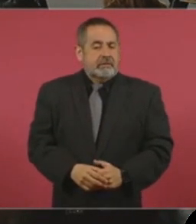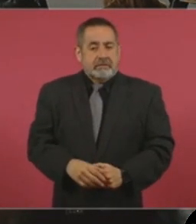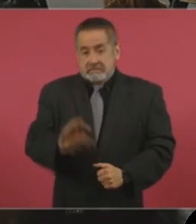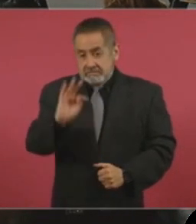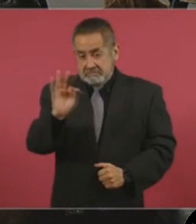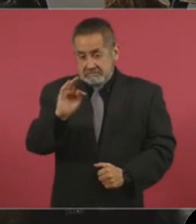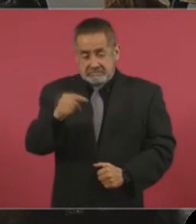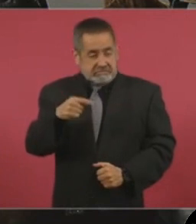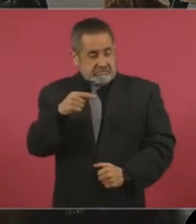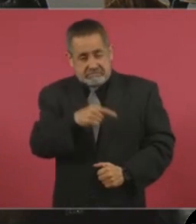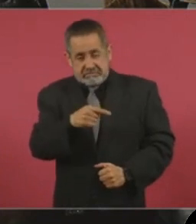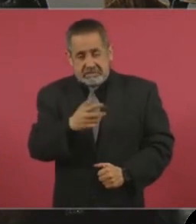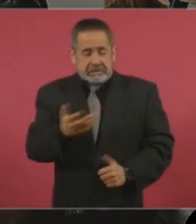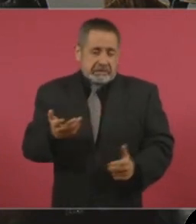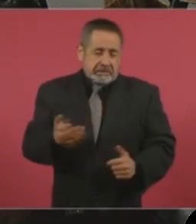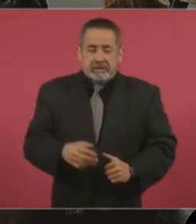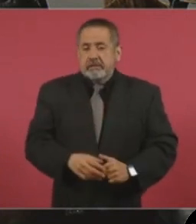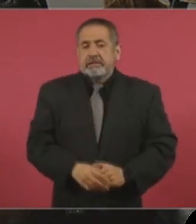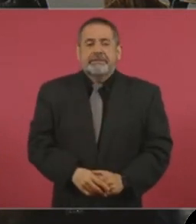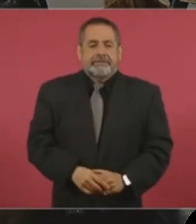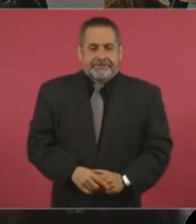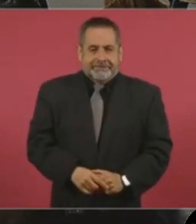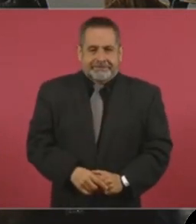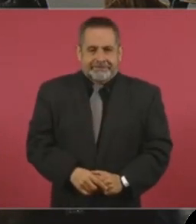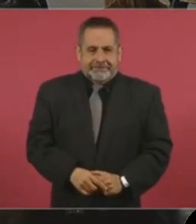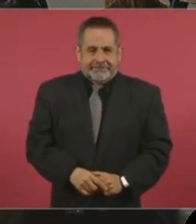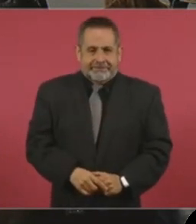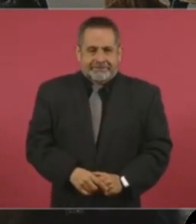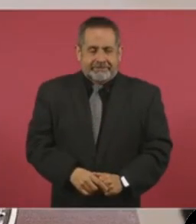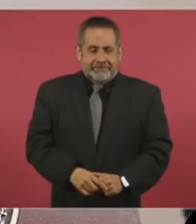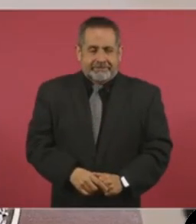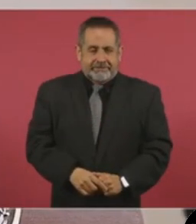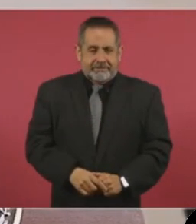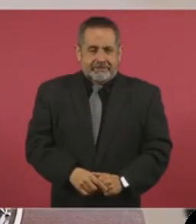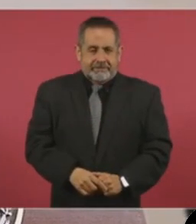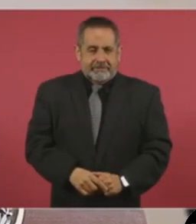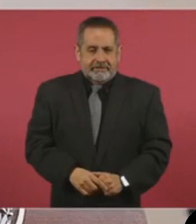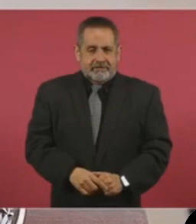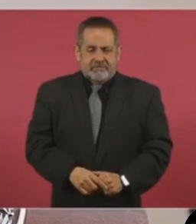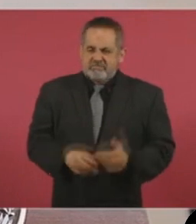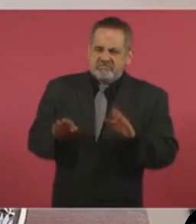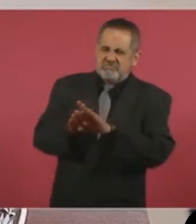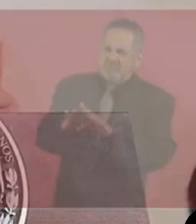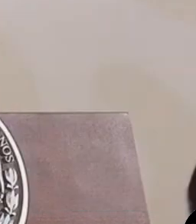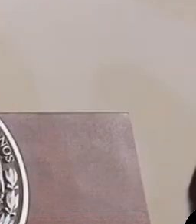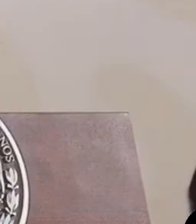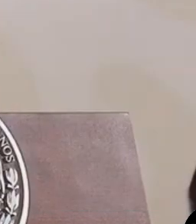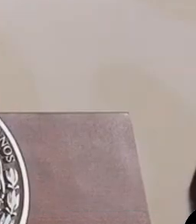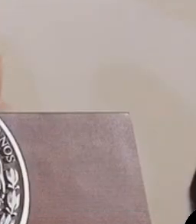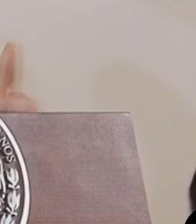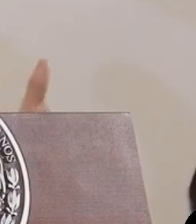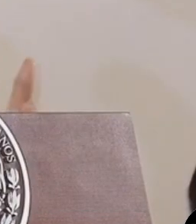bloqueando estas reformas